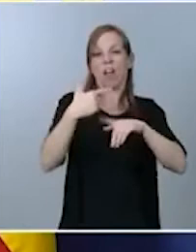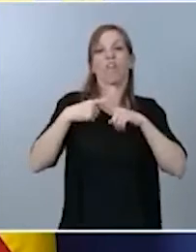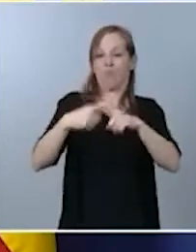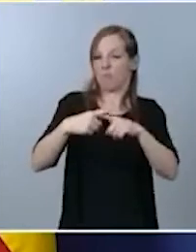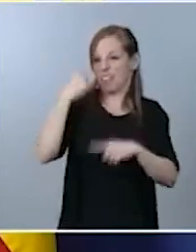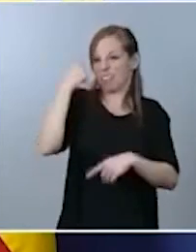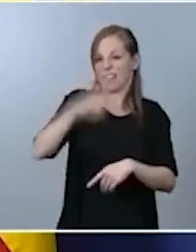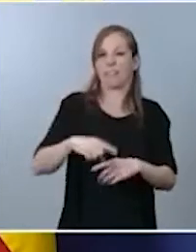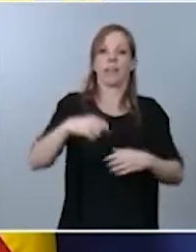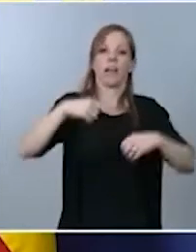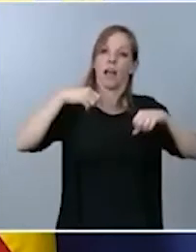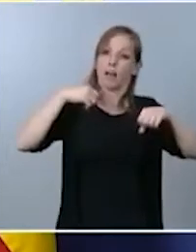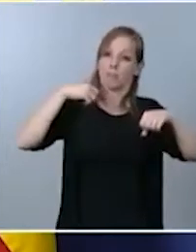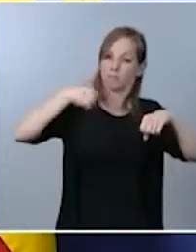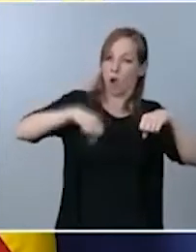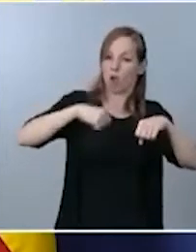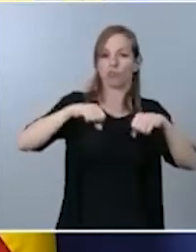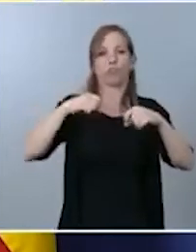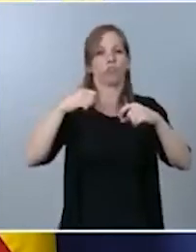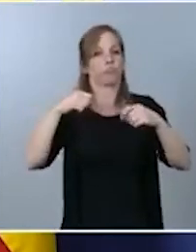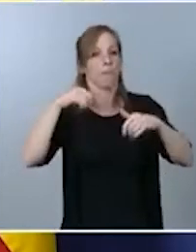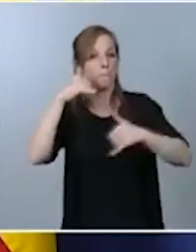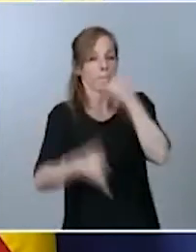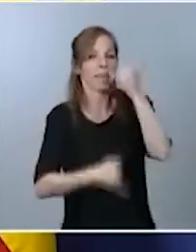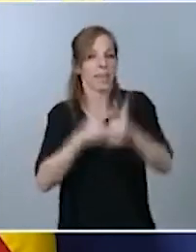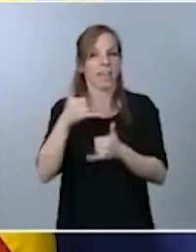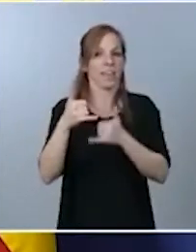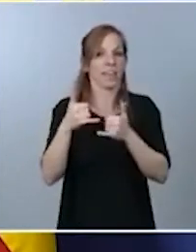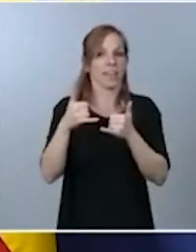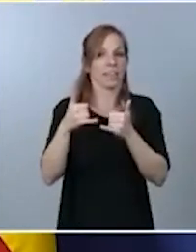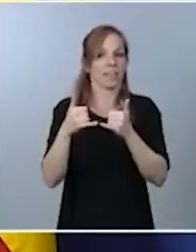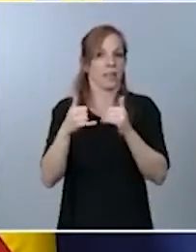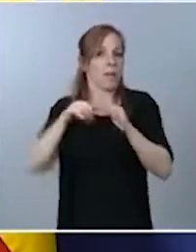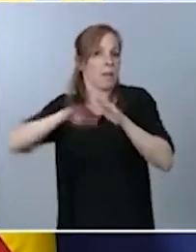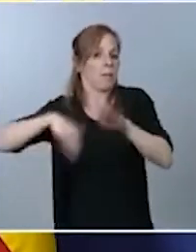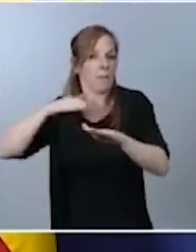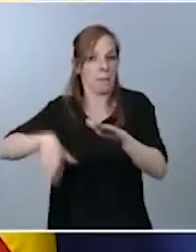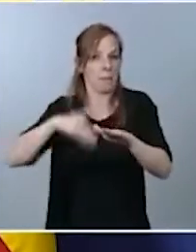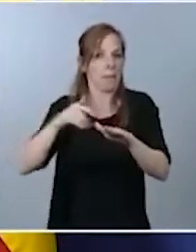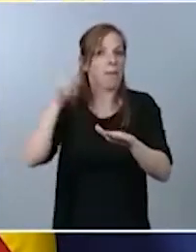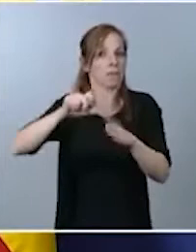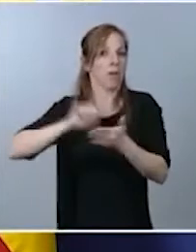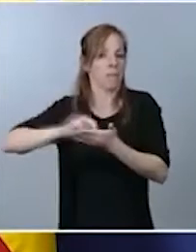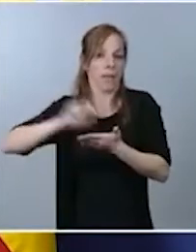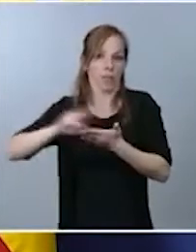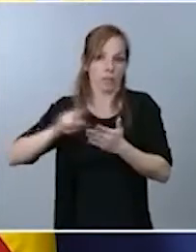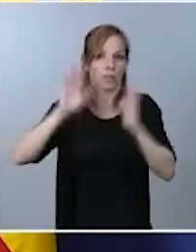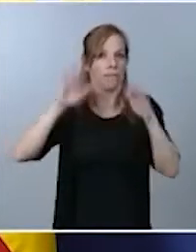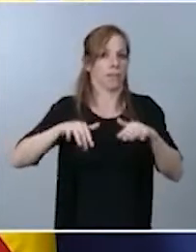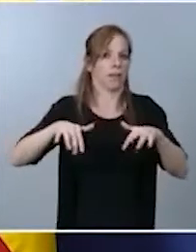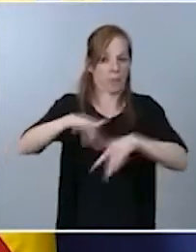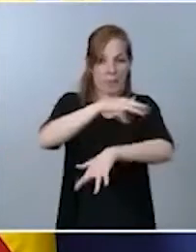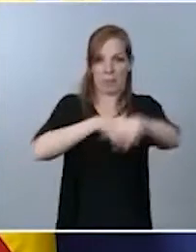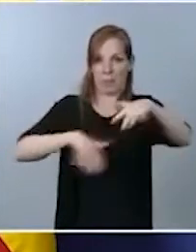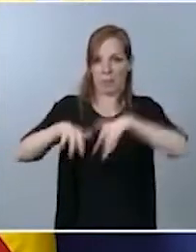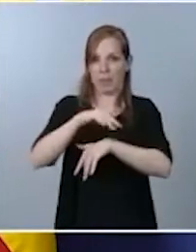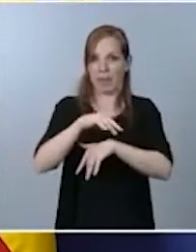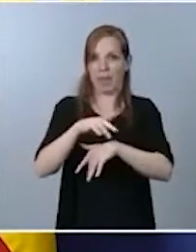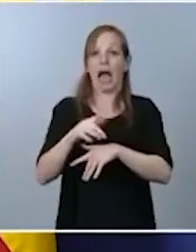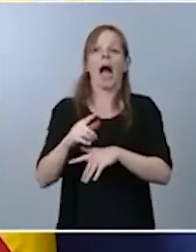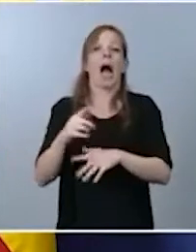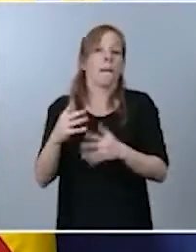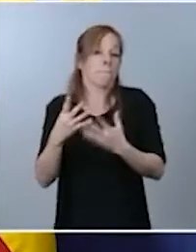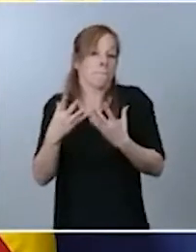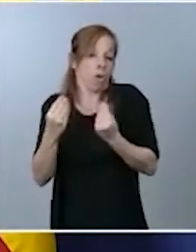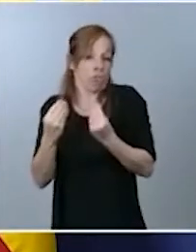bicicletas, vehículos de movilidad personal y peatones. Muchos de ellos, vuelvo a decir, colectivos vulnerables. Desde